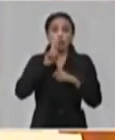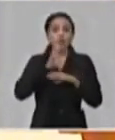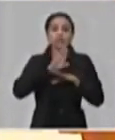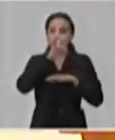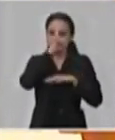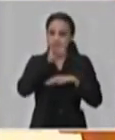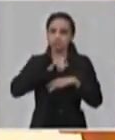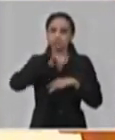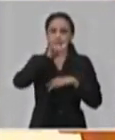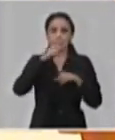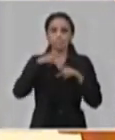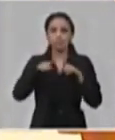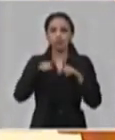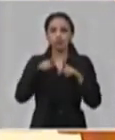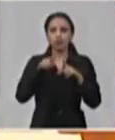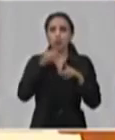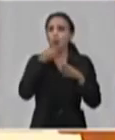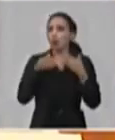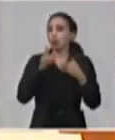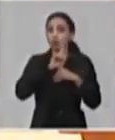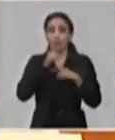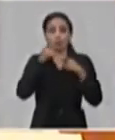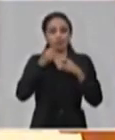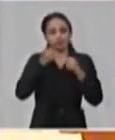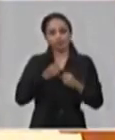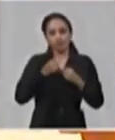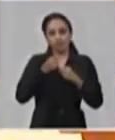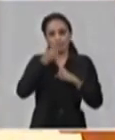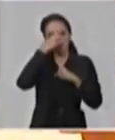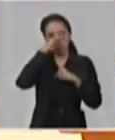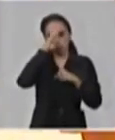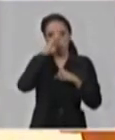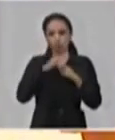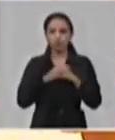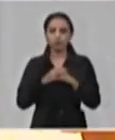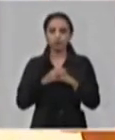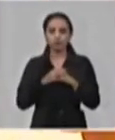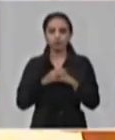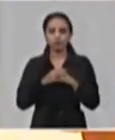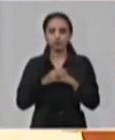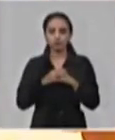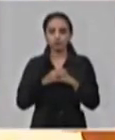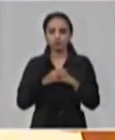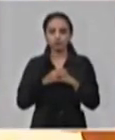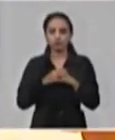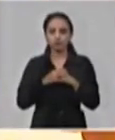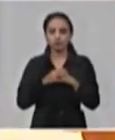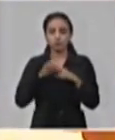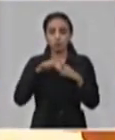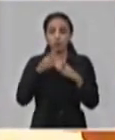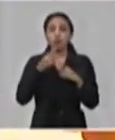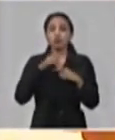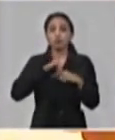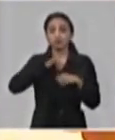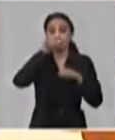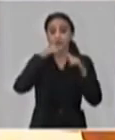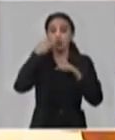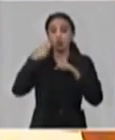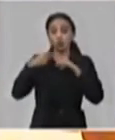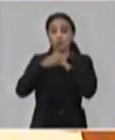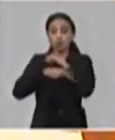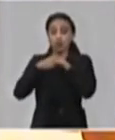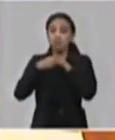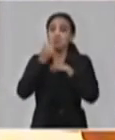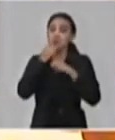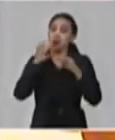que hacemos. Creo que saliendo al exterior corremos un riesgo superior. Ya